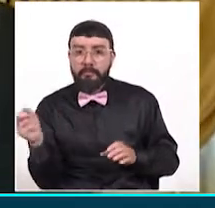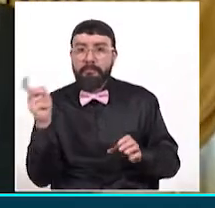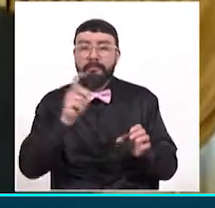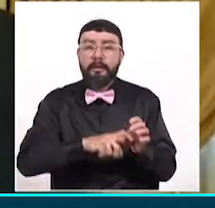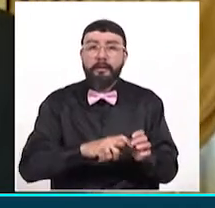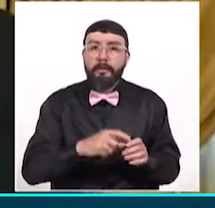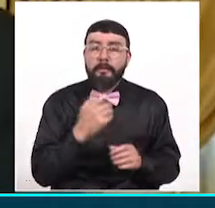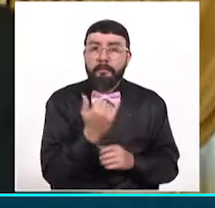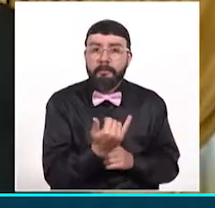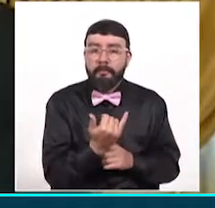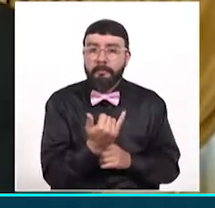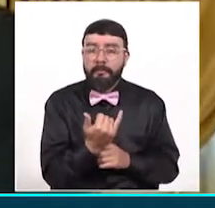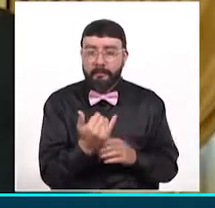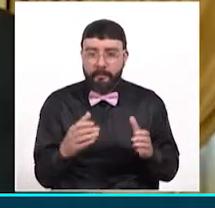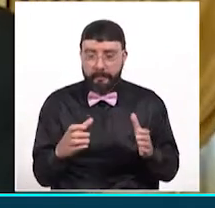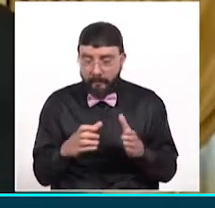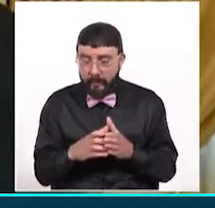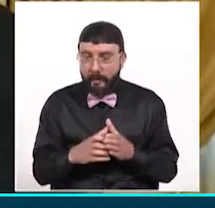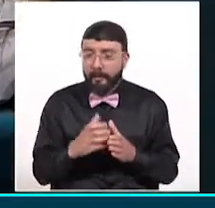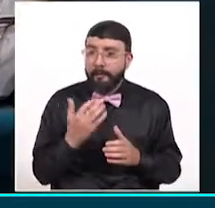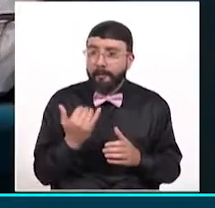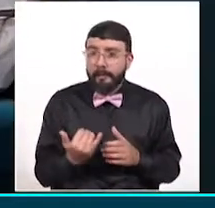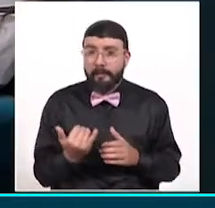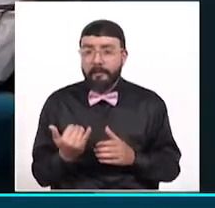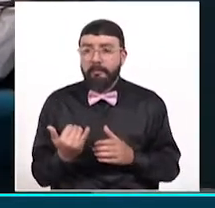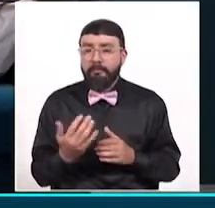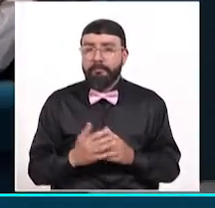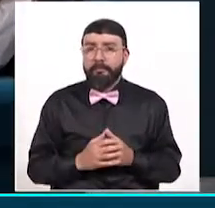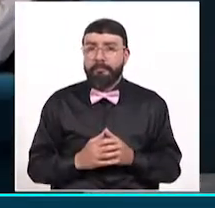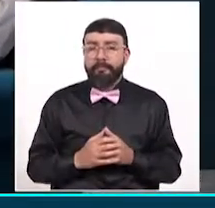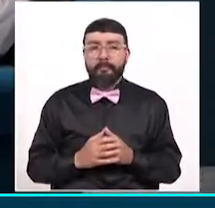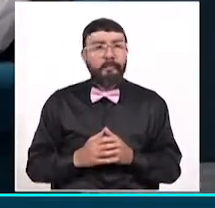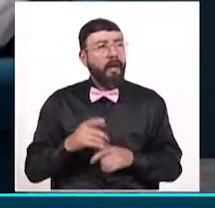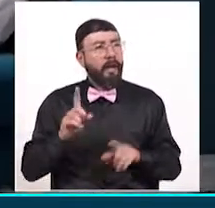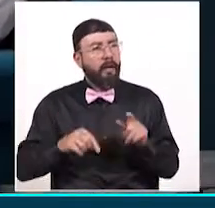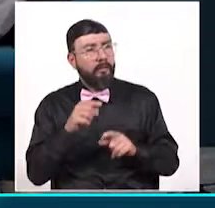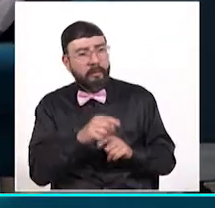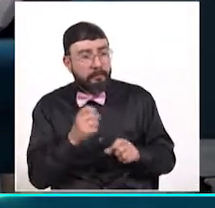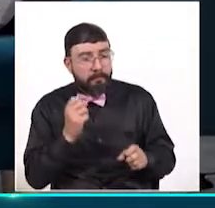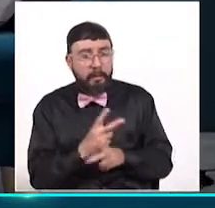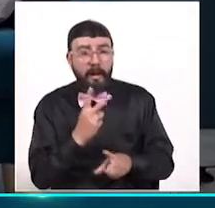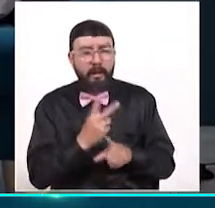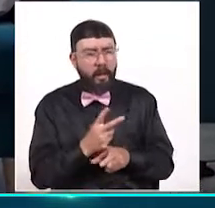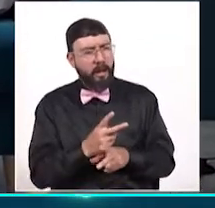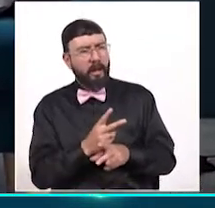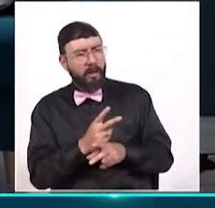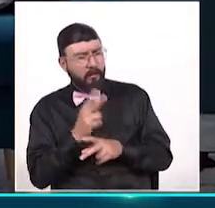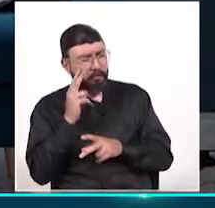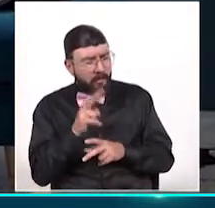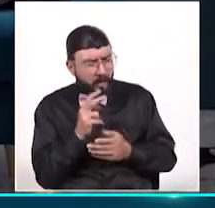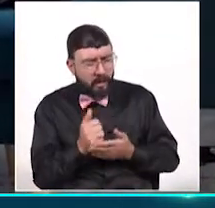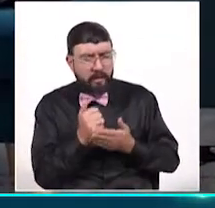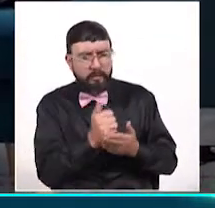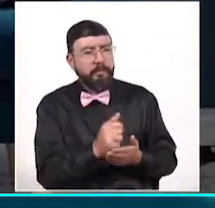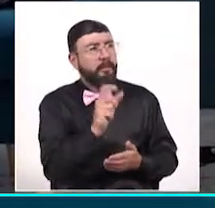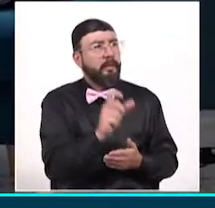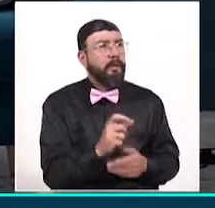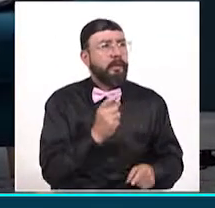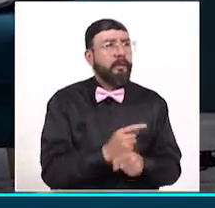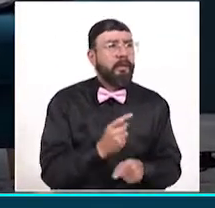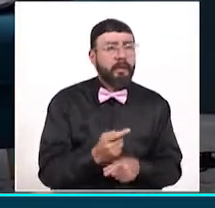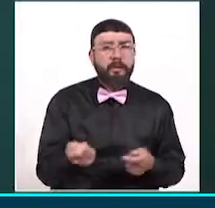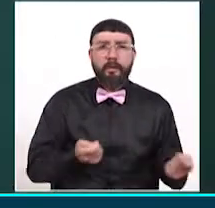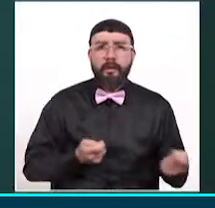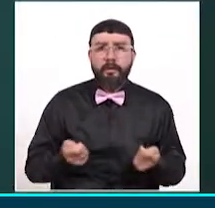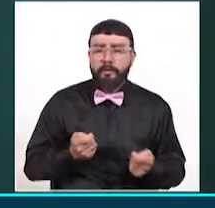se le pregunte cómo está, se le acompañe. Y es que hay algunos factores de riesgo que se pueden detectar si alguna persona presenta una ideación